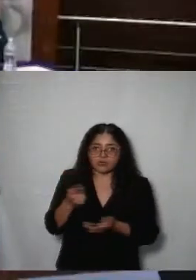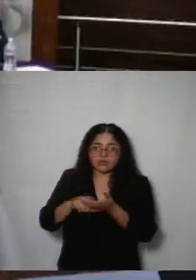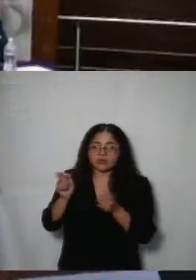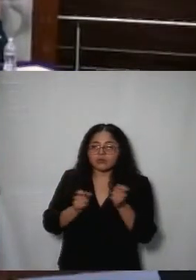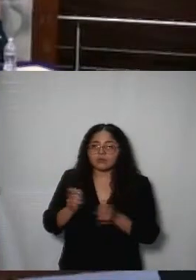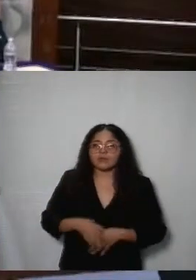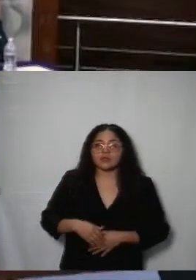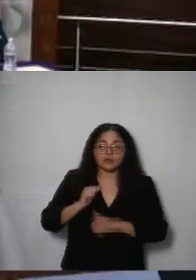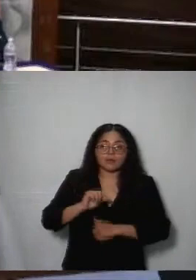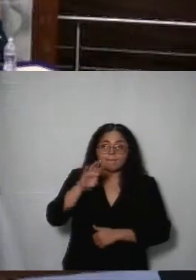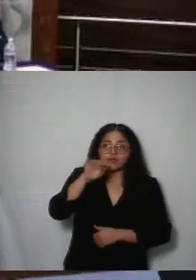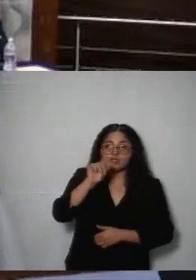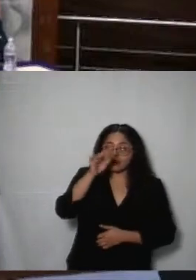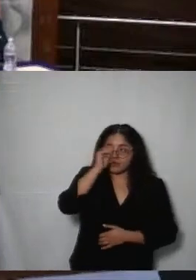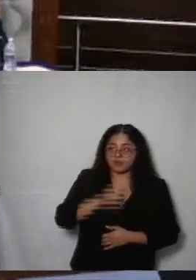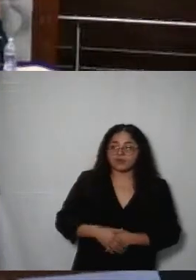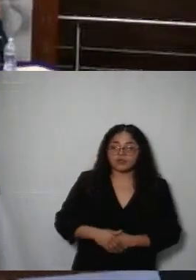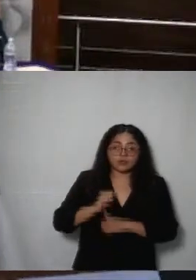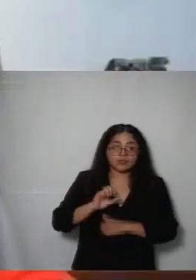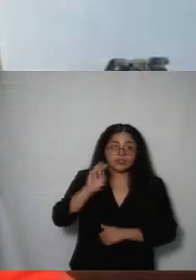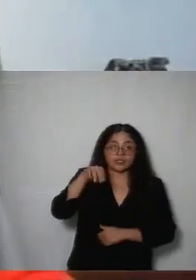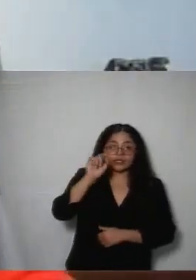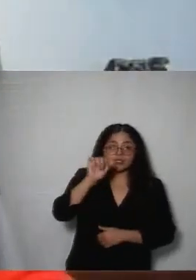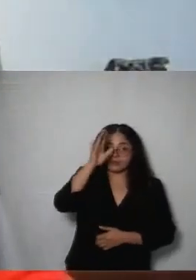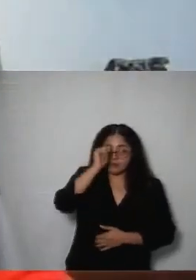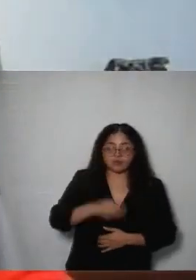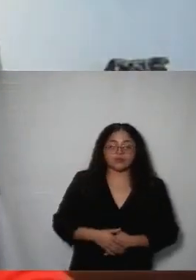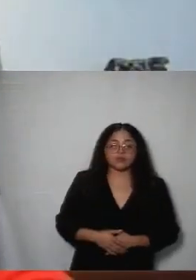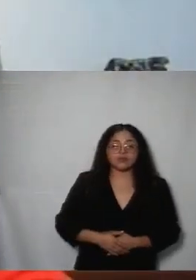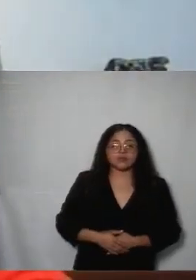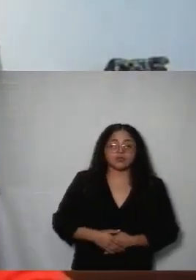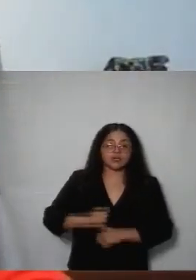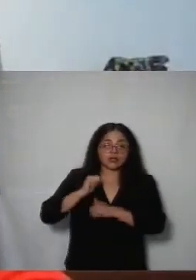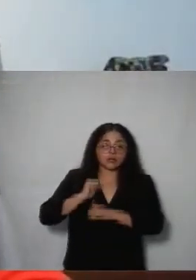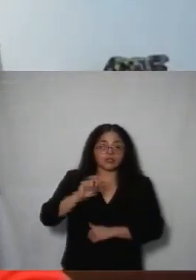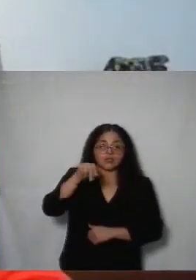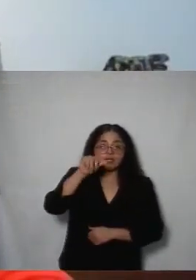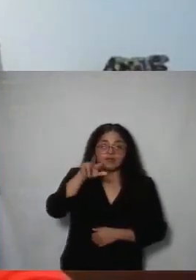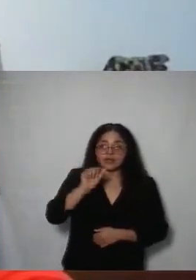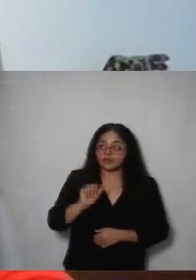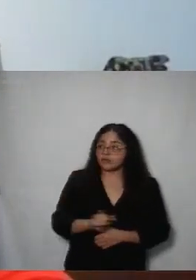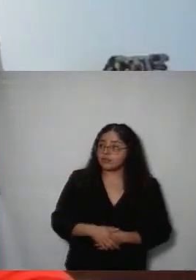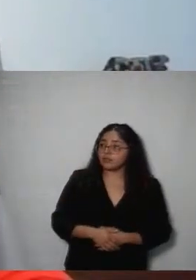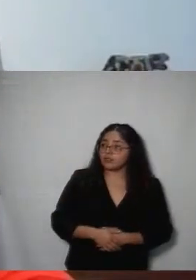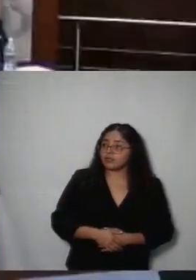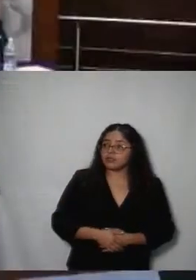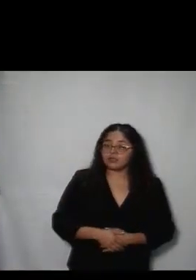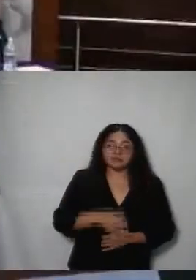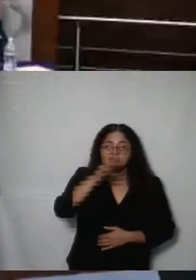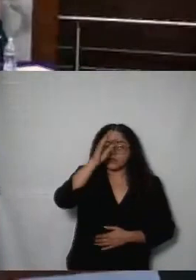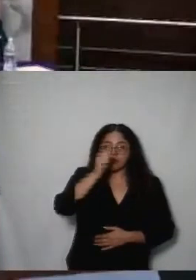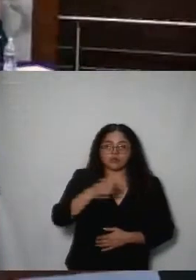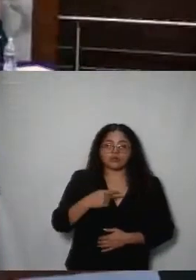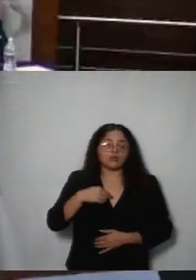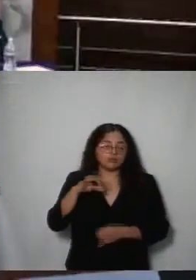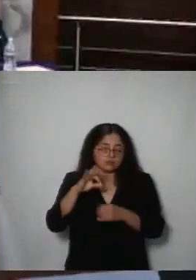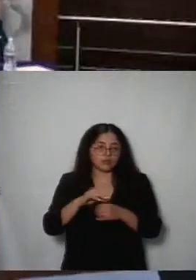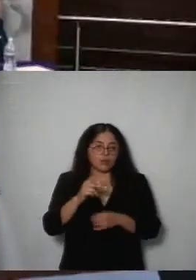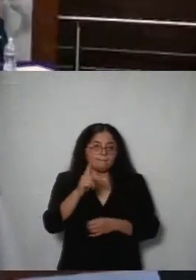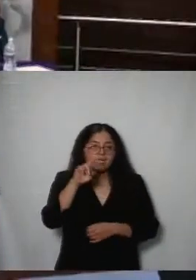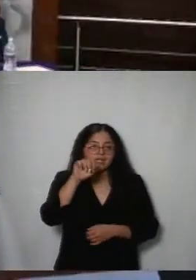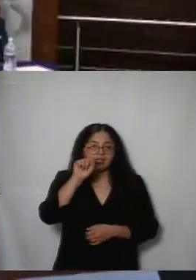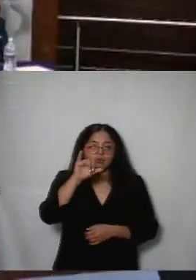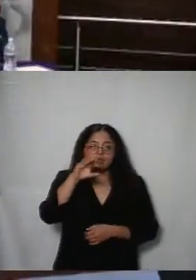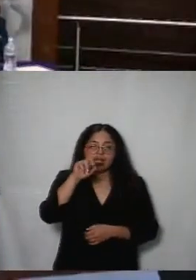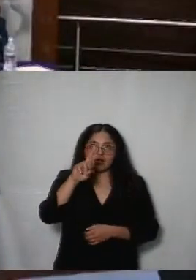Bonilla a favor comisionada Enríquez a favor comisionada Nava en contra y presentaría